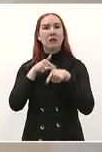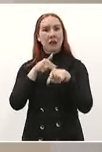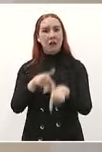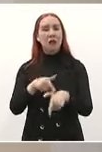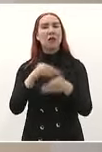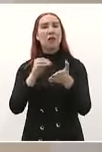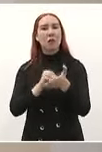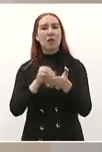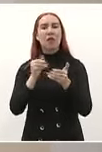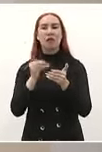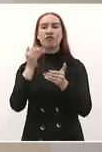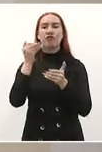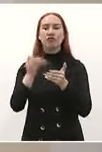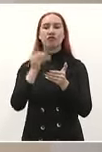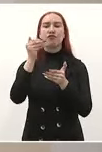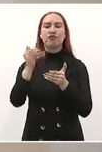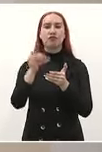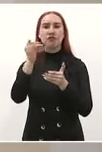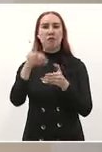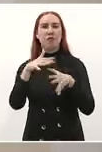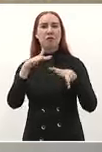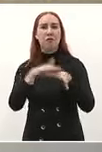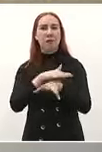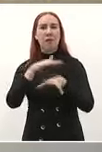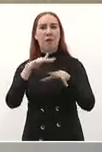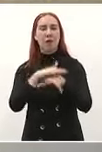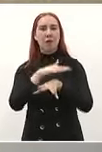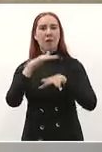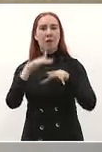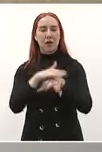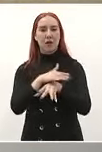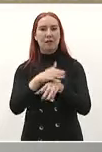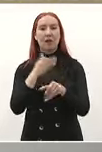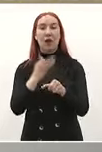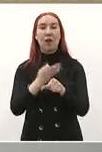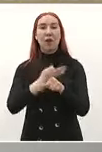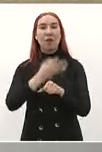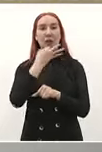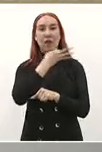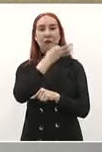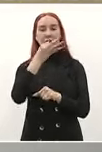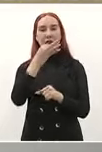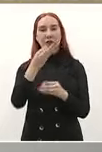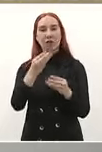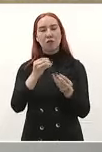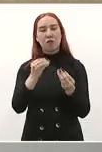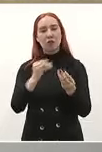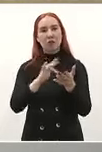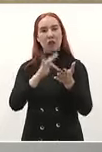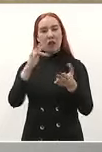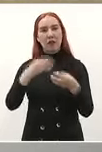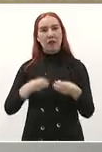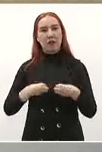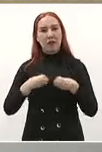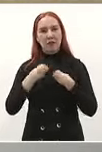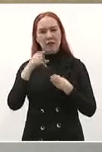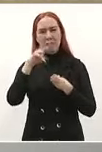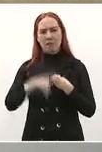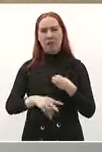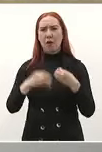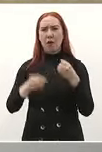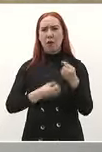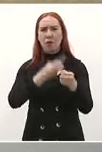salida hasta podemos decir gracias a la vida que nos ha dado tanto pero